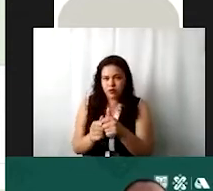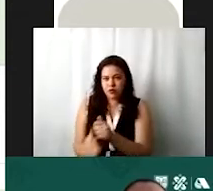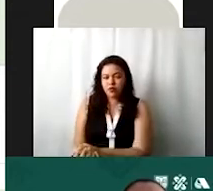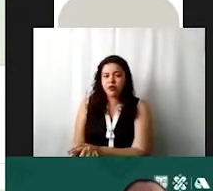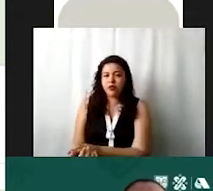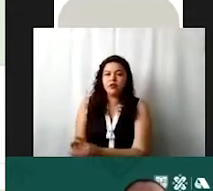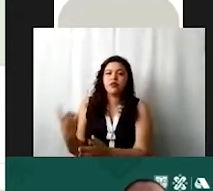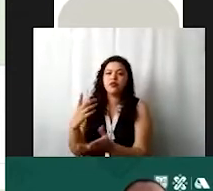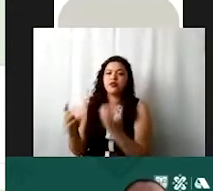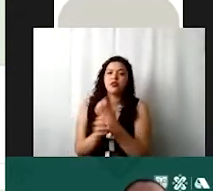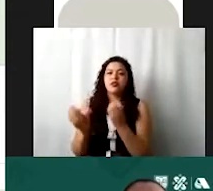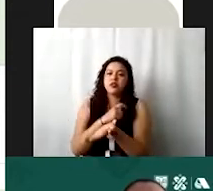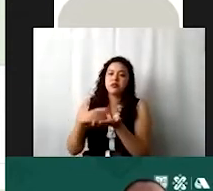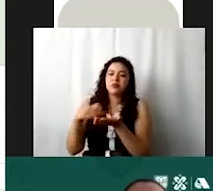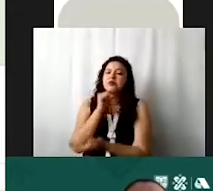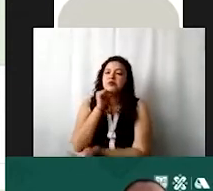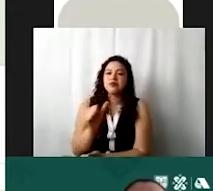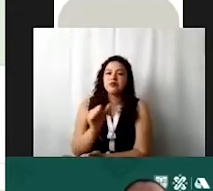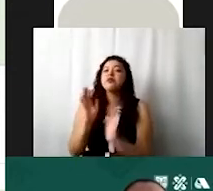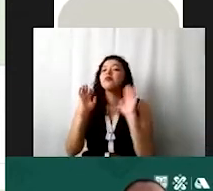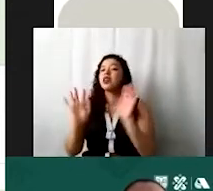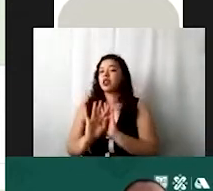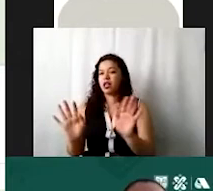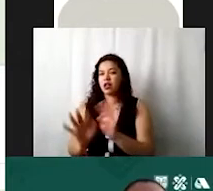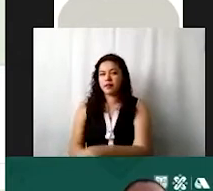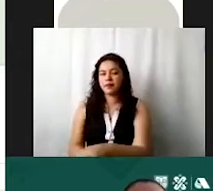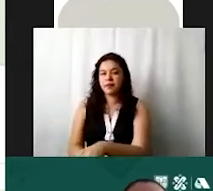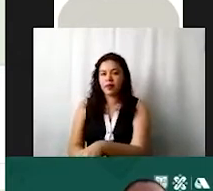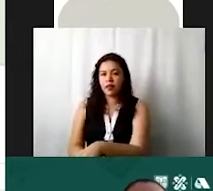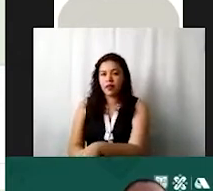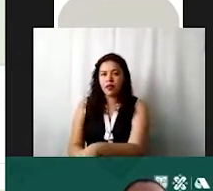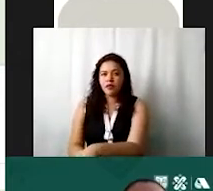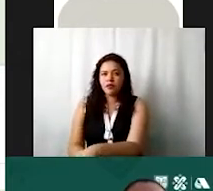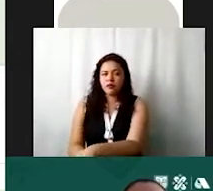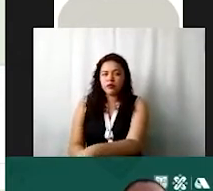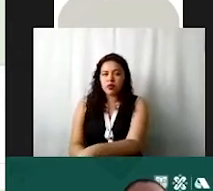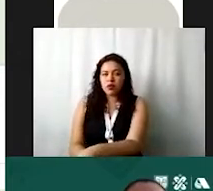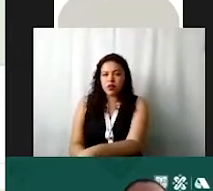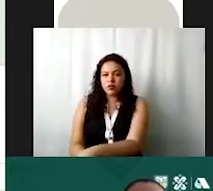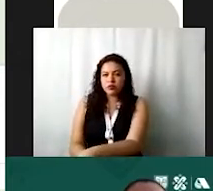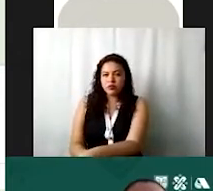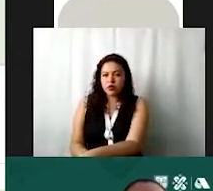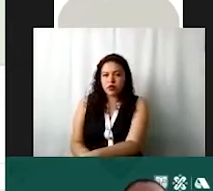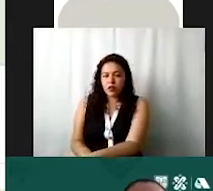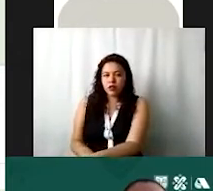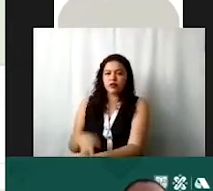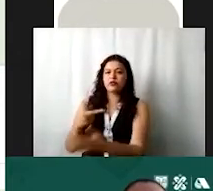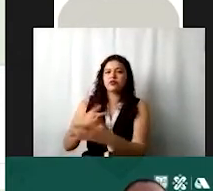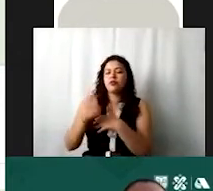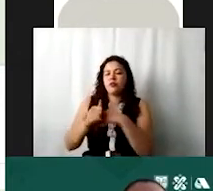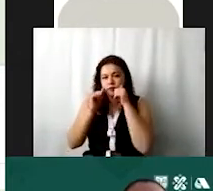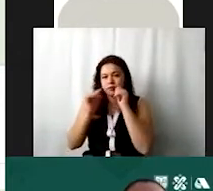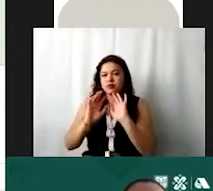comprar más activo fijo. Ahí queda. Entonces de esta manera ya registramos todo lo relacionado con los proyectos asistenciales.